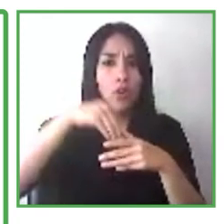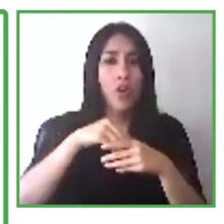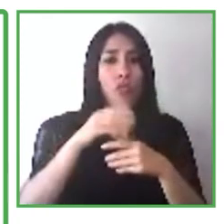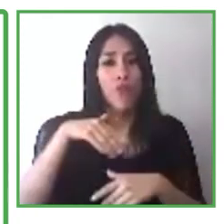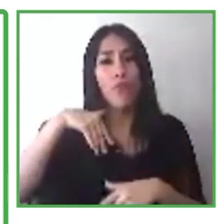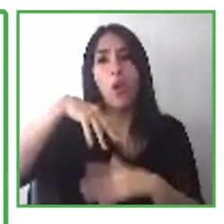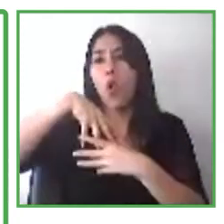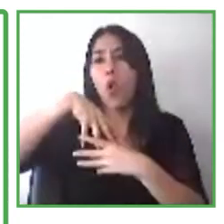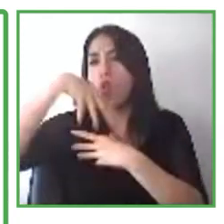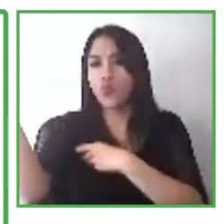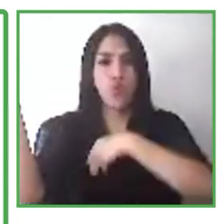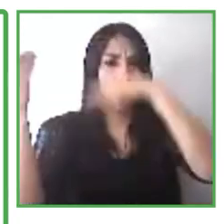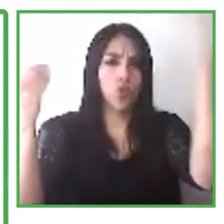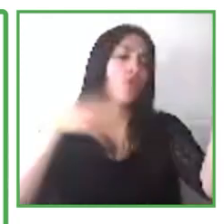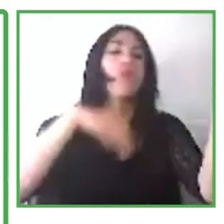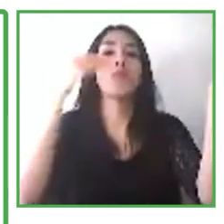Caribe.